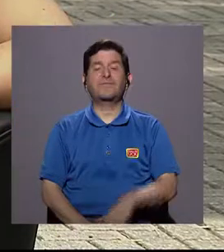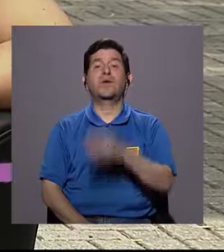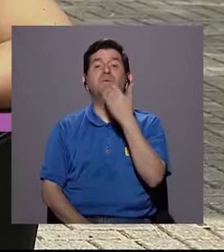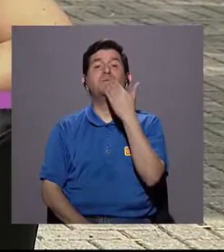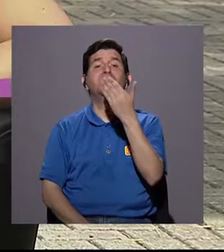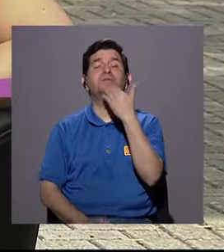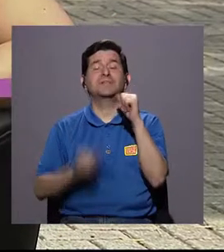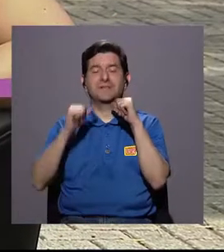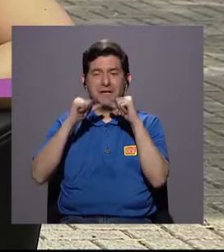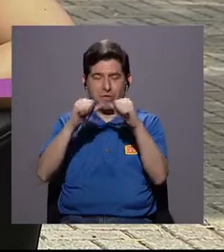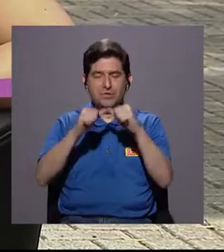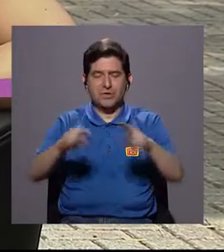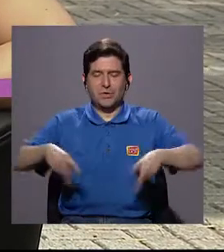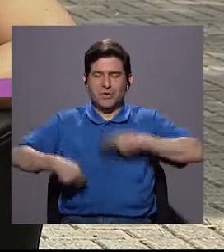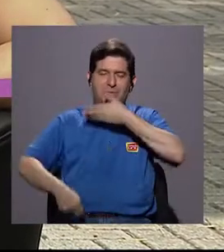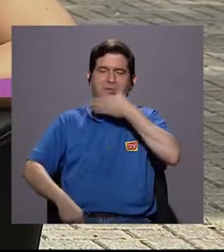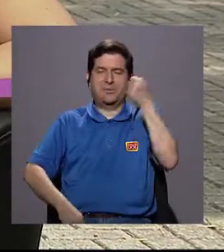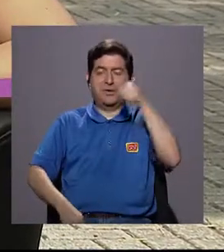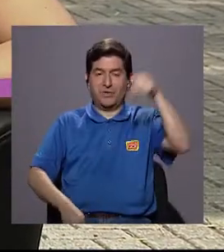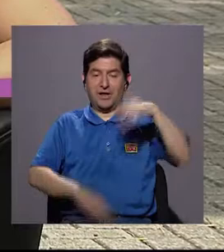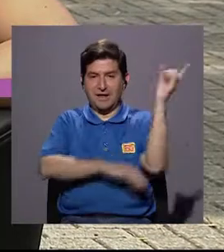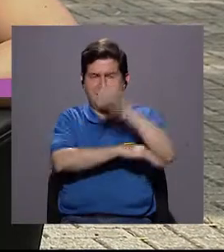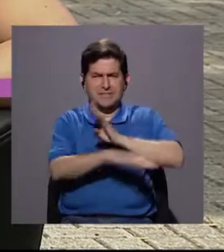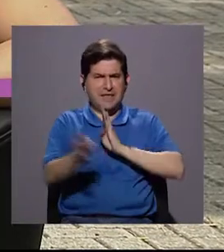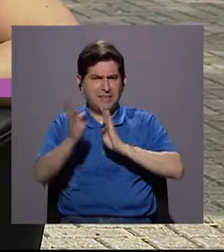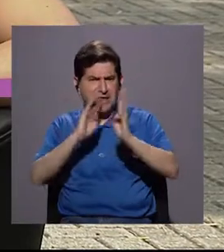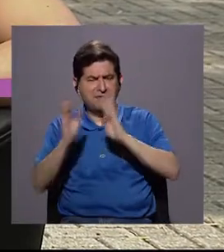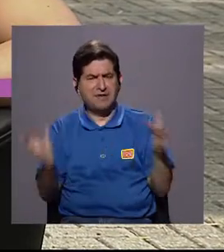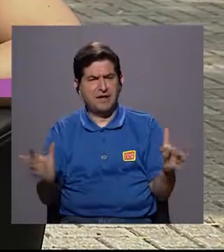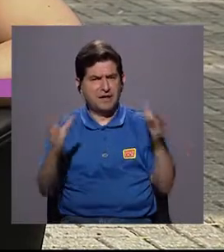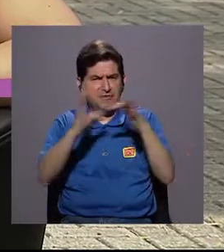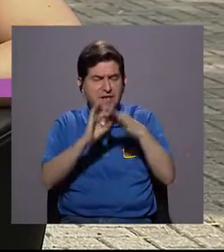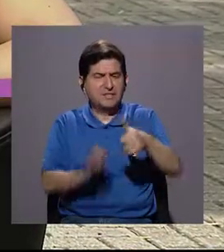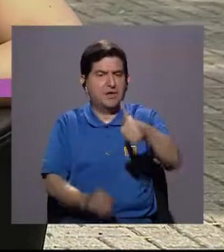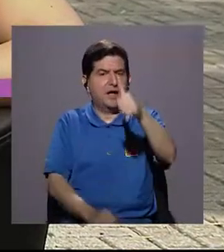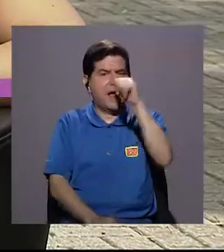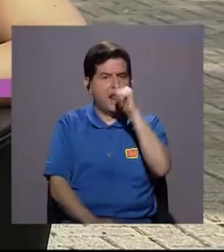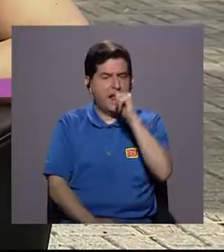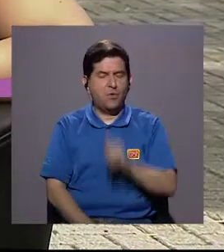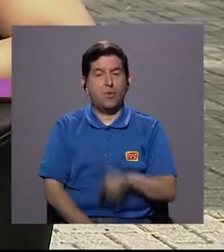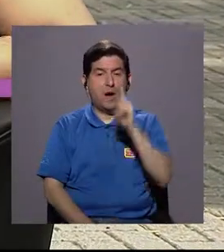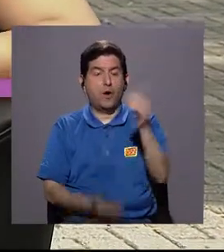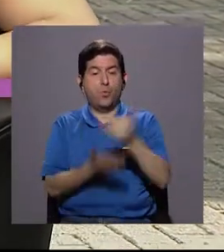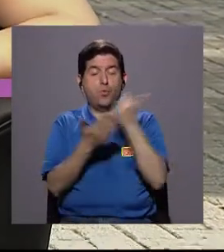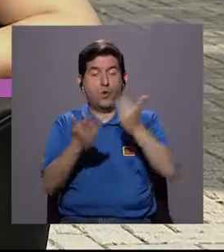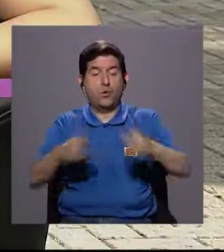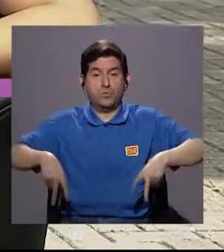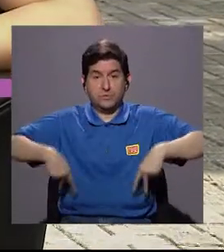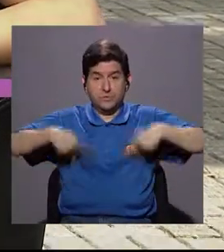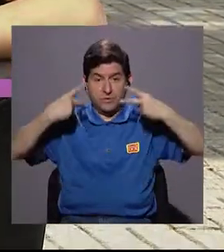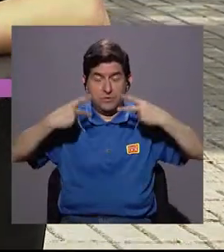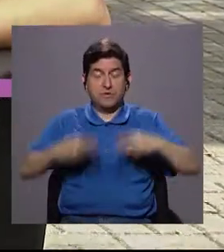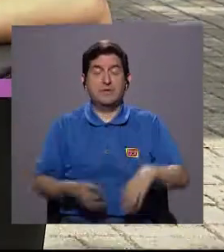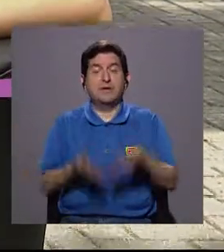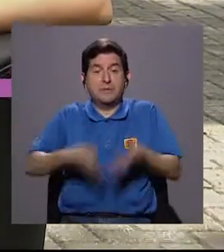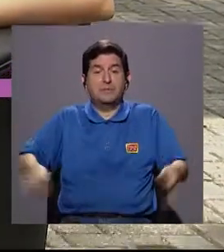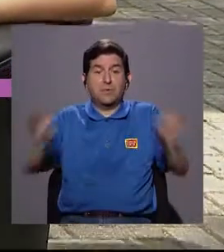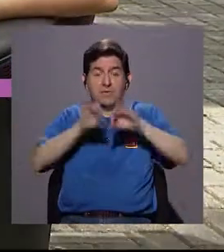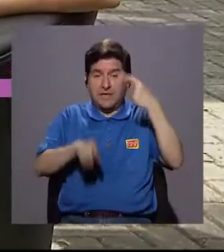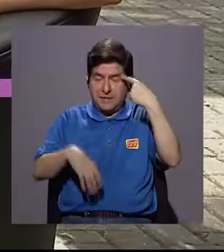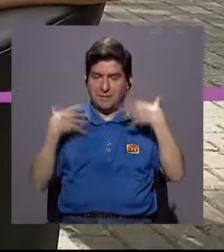Gracias por continuar en Vivir Mejor, el día de hoy conversando acerca del agua como un recurso vital para nuestro salud.